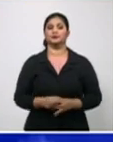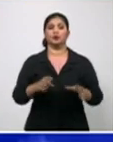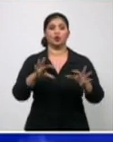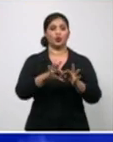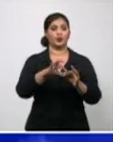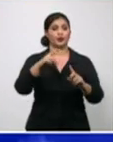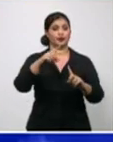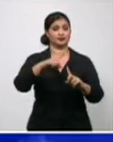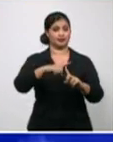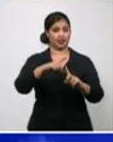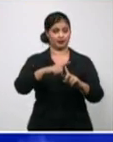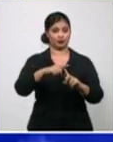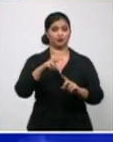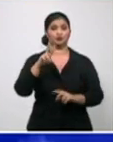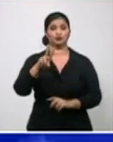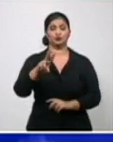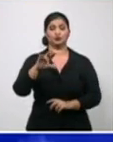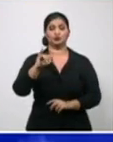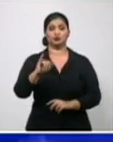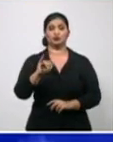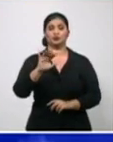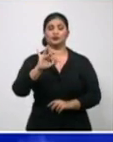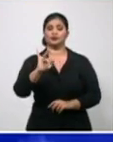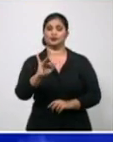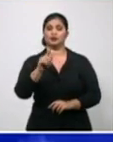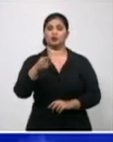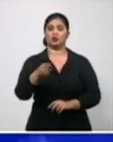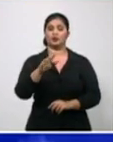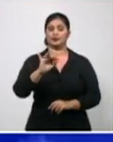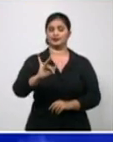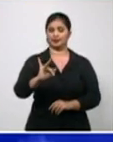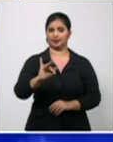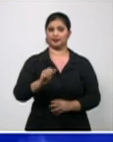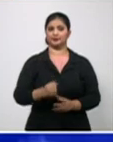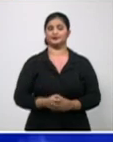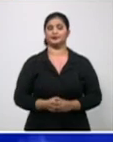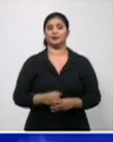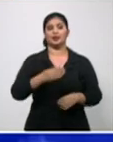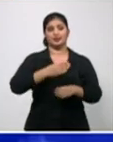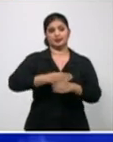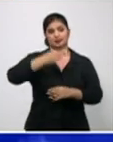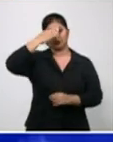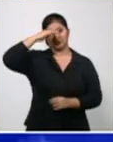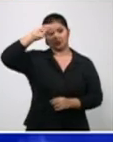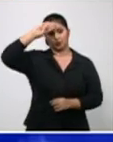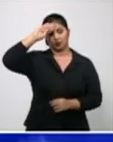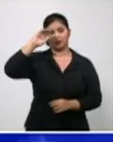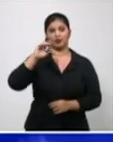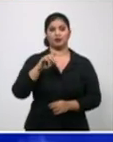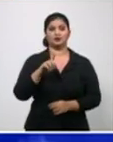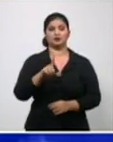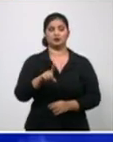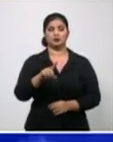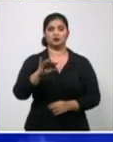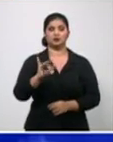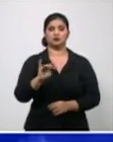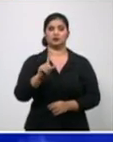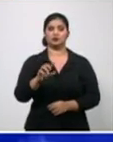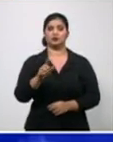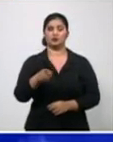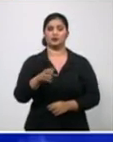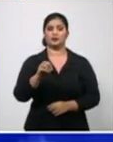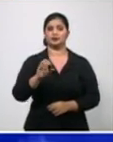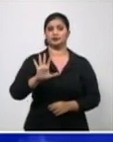257,7 Santiago de Cuba 171,05